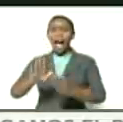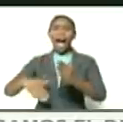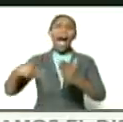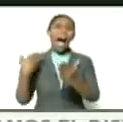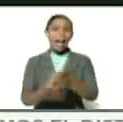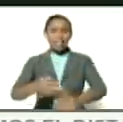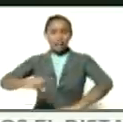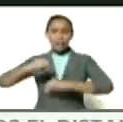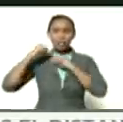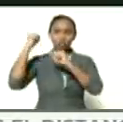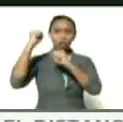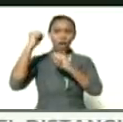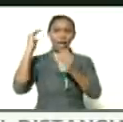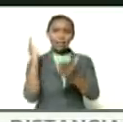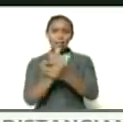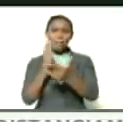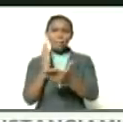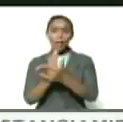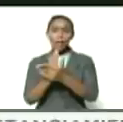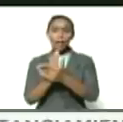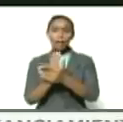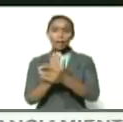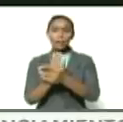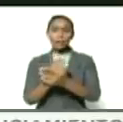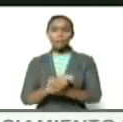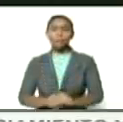la victoria siempre